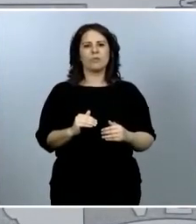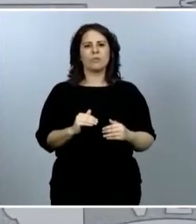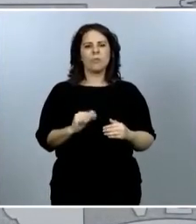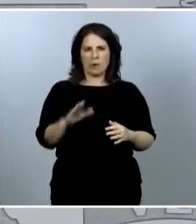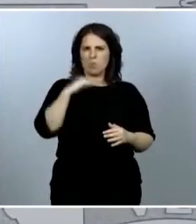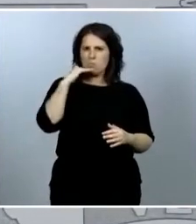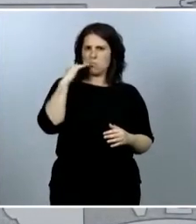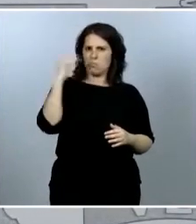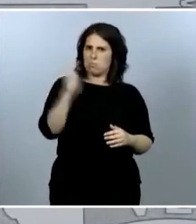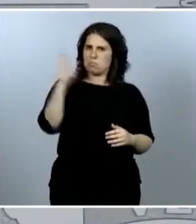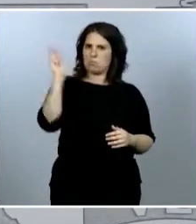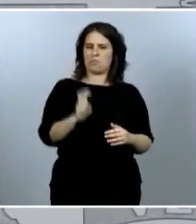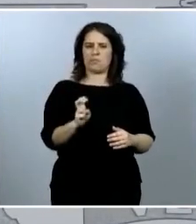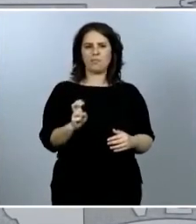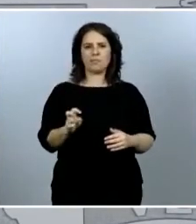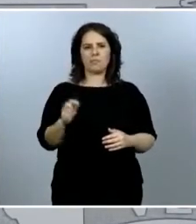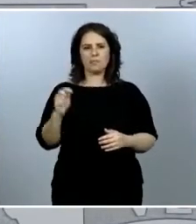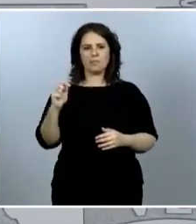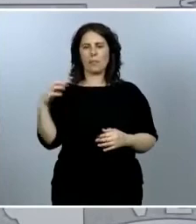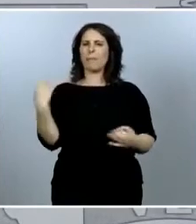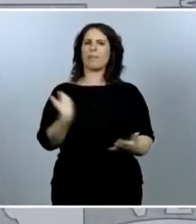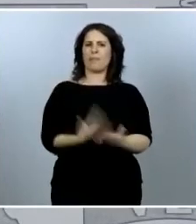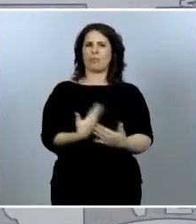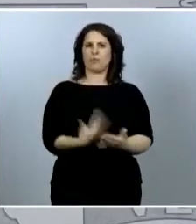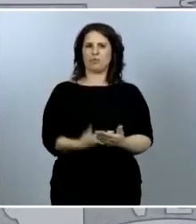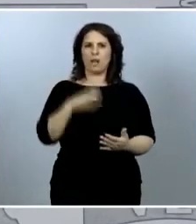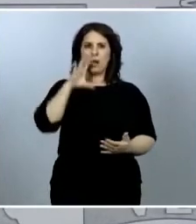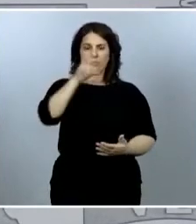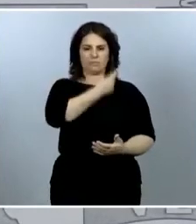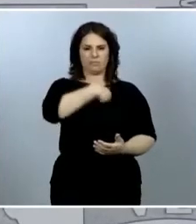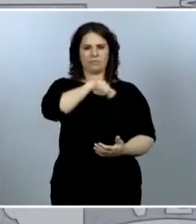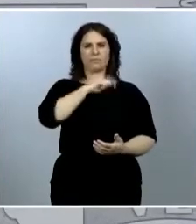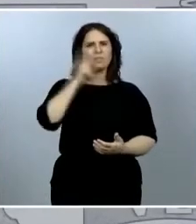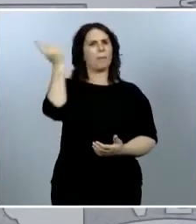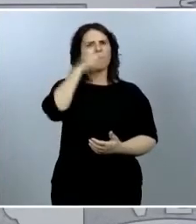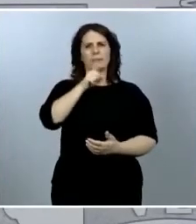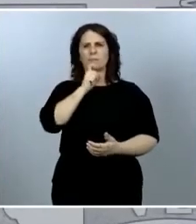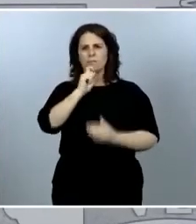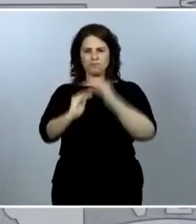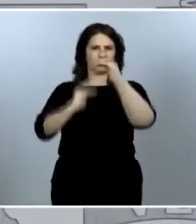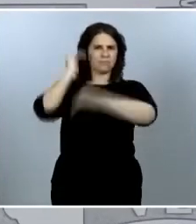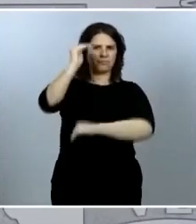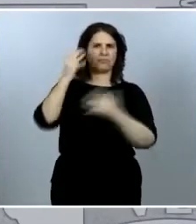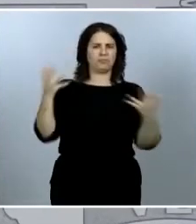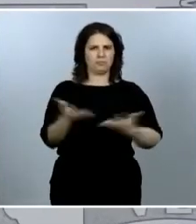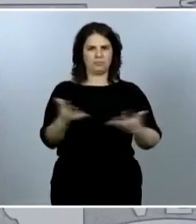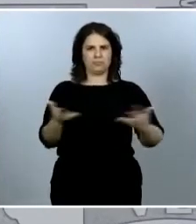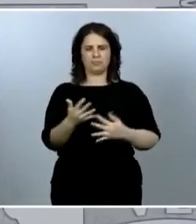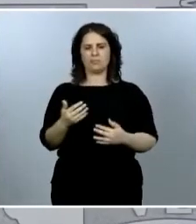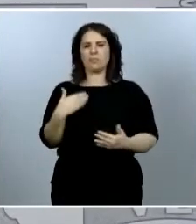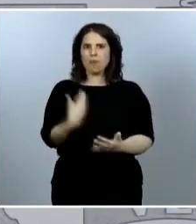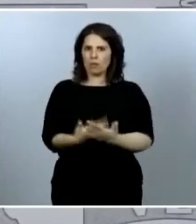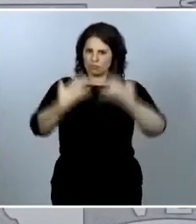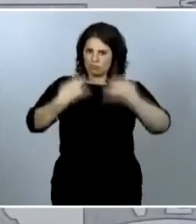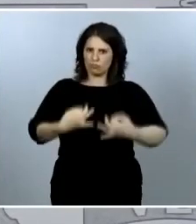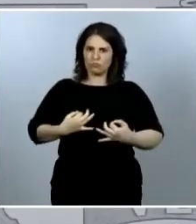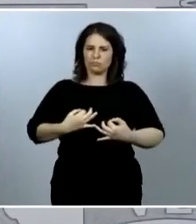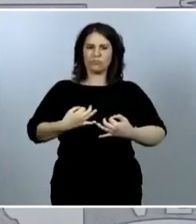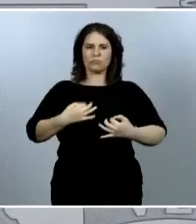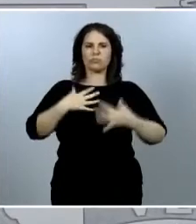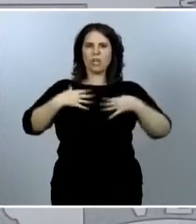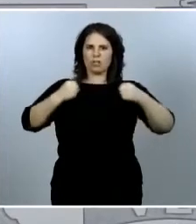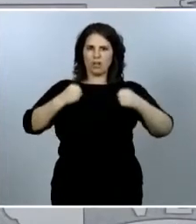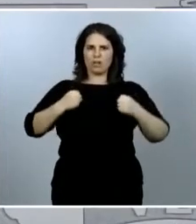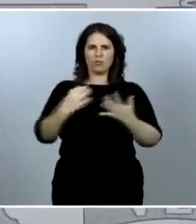un país que ha sabido superar la emergencia y que garantiza seguridad sanitaria en cada detalle. Nos